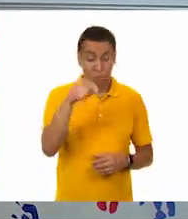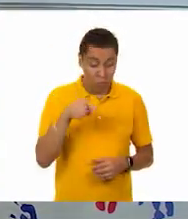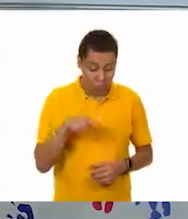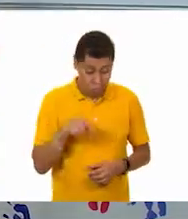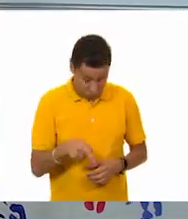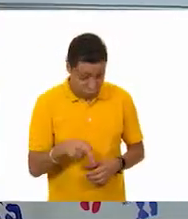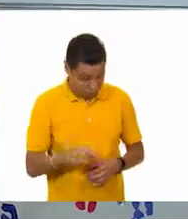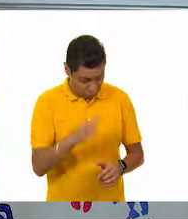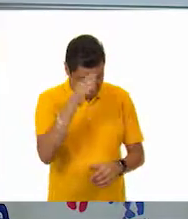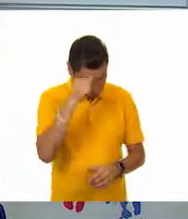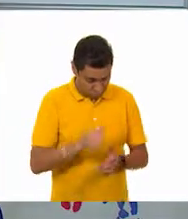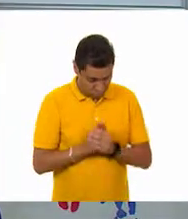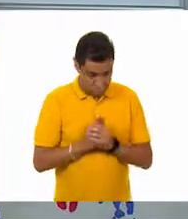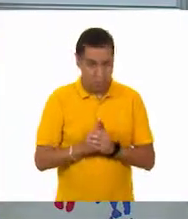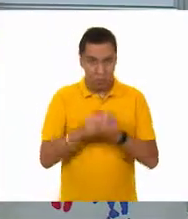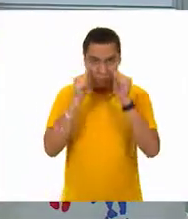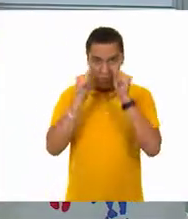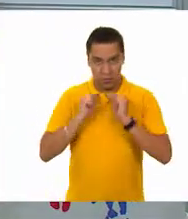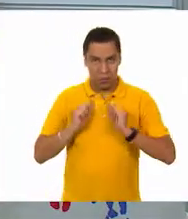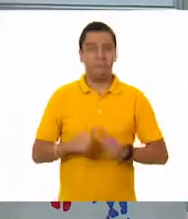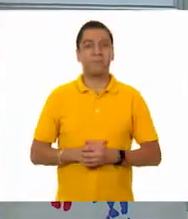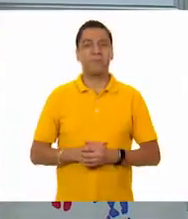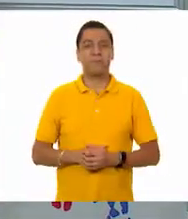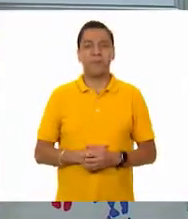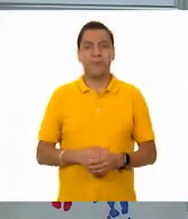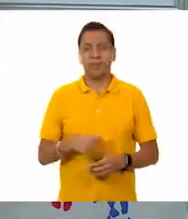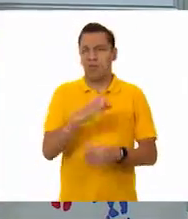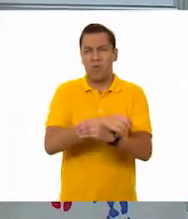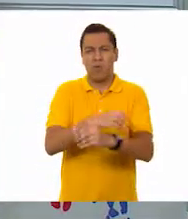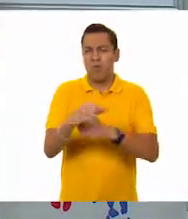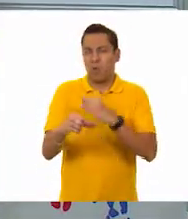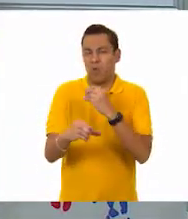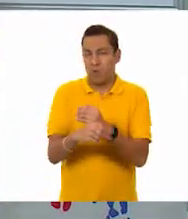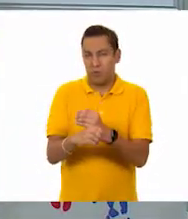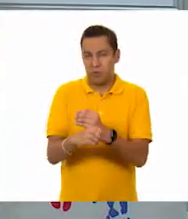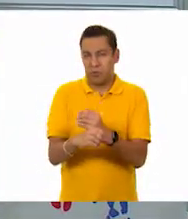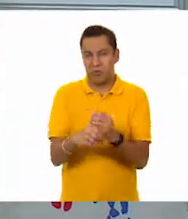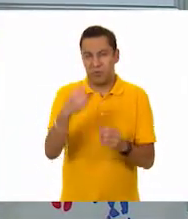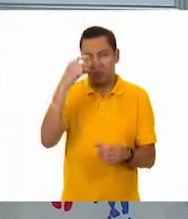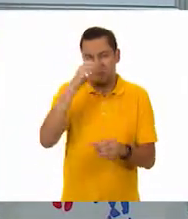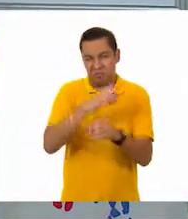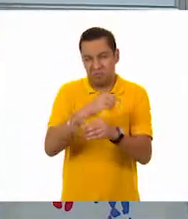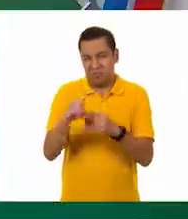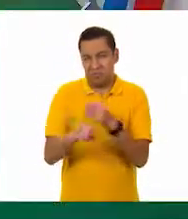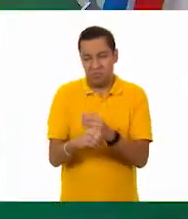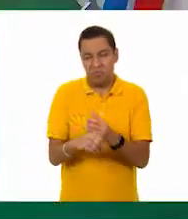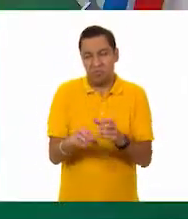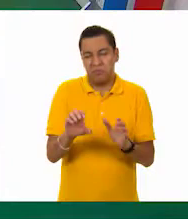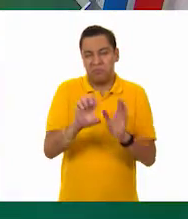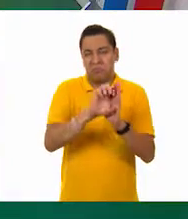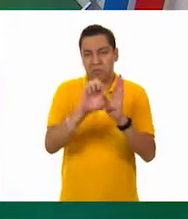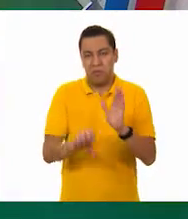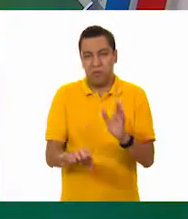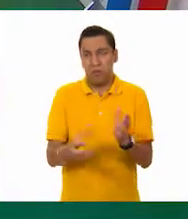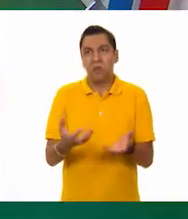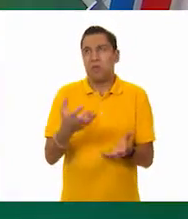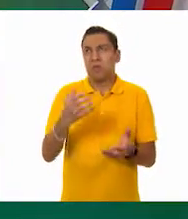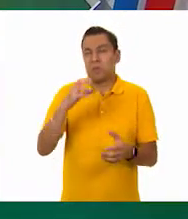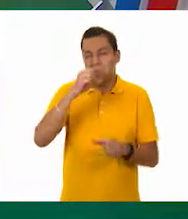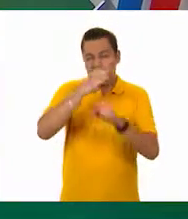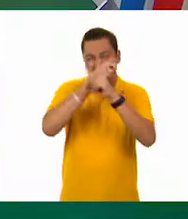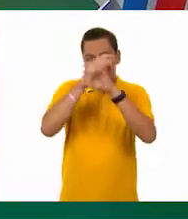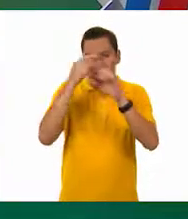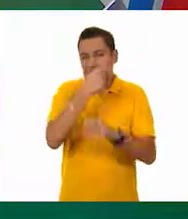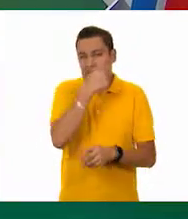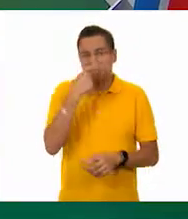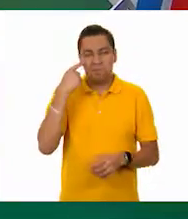Pongan atención. De acuerdo. Imaginemos que tenemos dos objetos y nos va a preguntar nuestro libro de desafíos, antes de comprobarlo con su balanza,